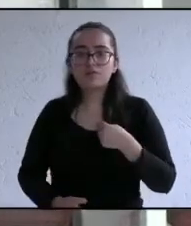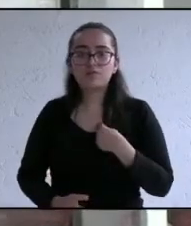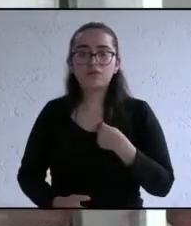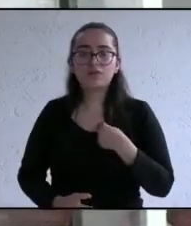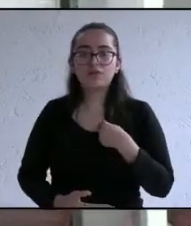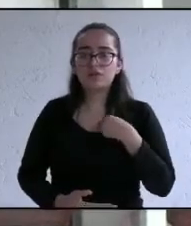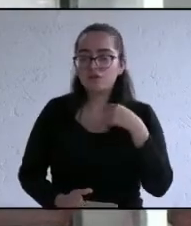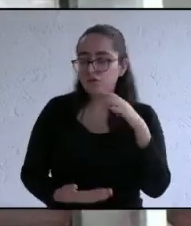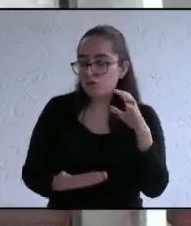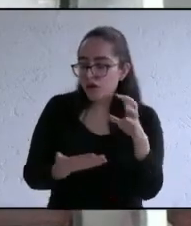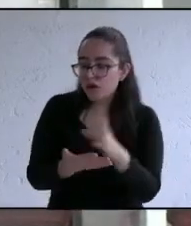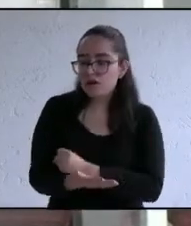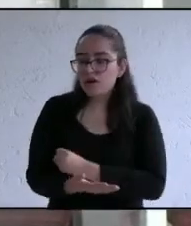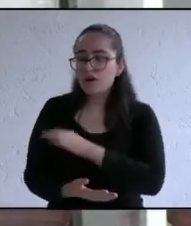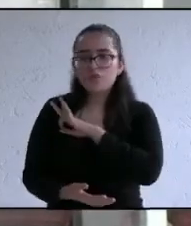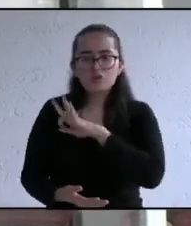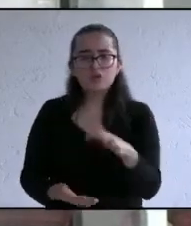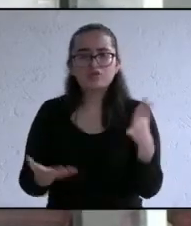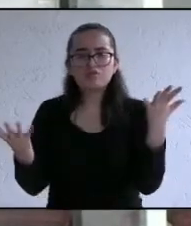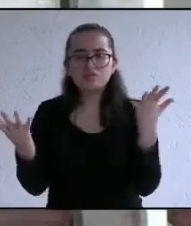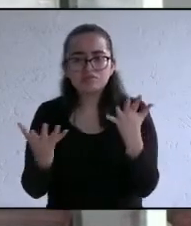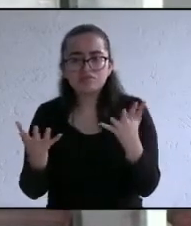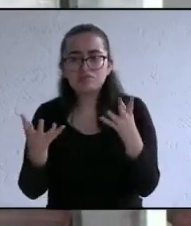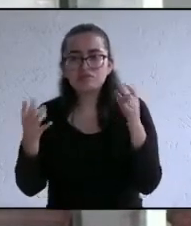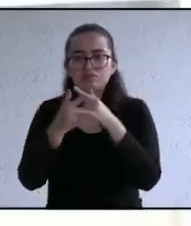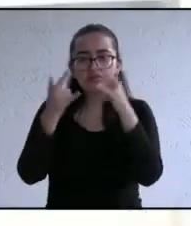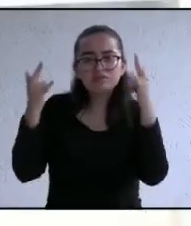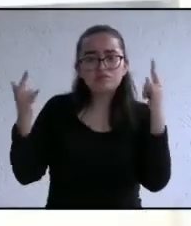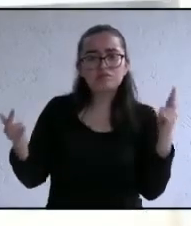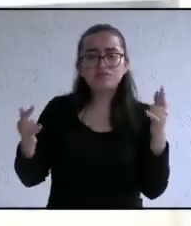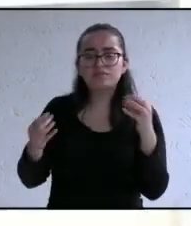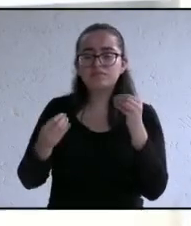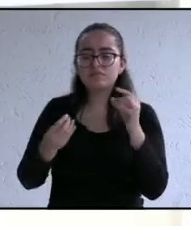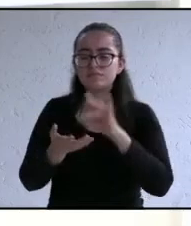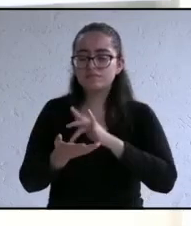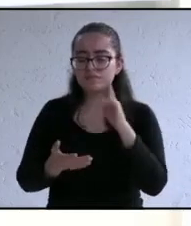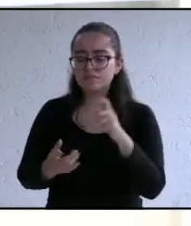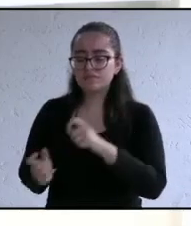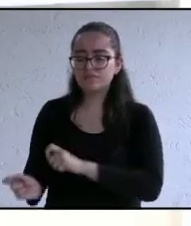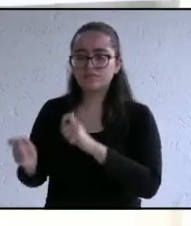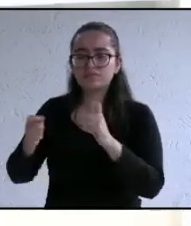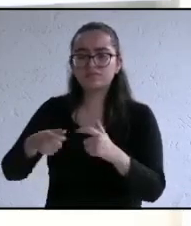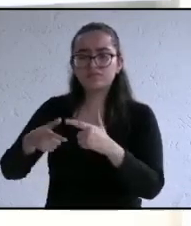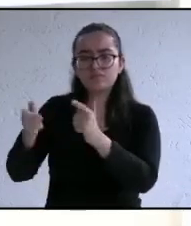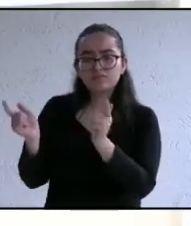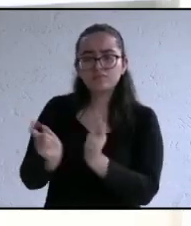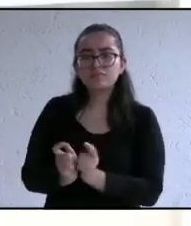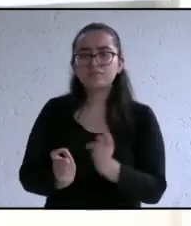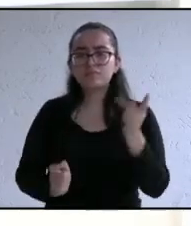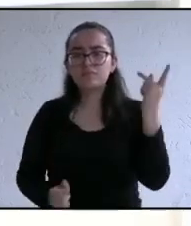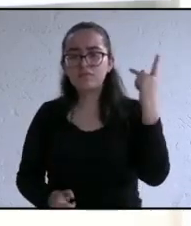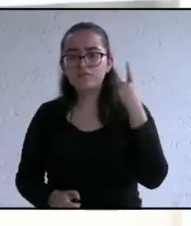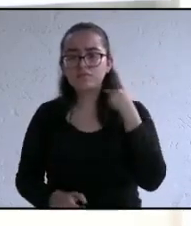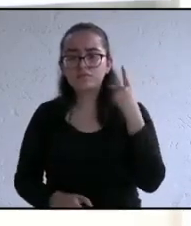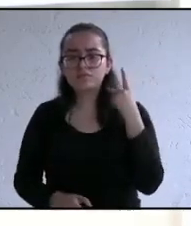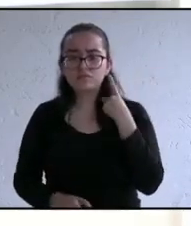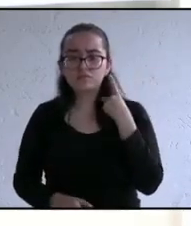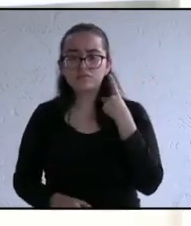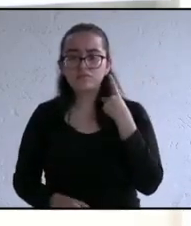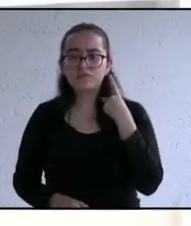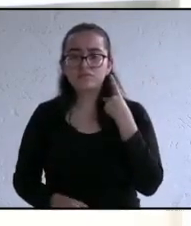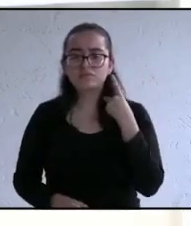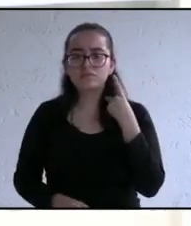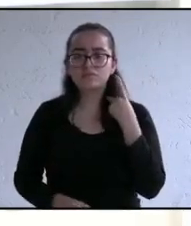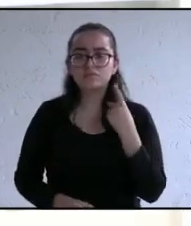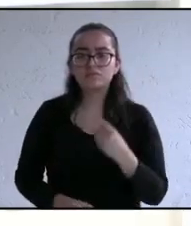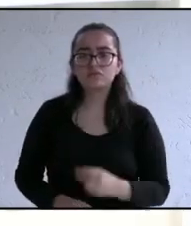Podemos puede hacer historia en Actopan muchas gracias muchísimas gracias candidato ahora le toca el turno al candidato del